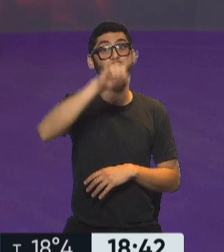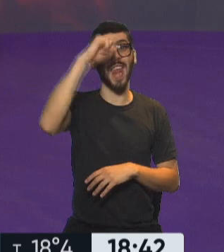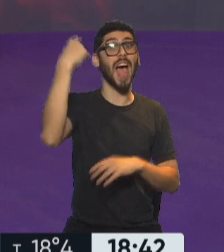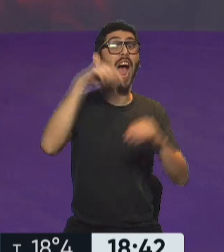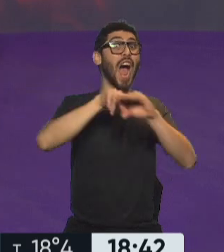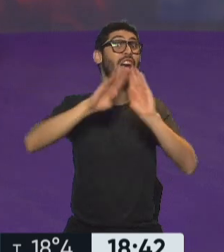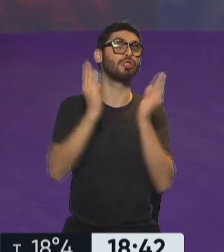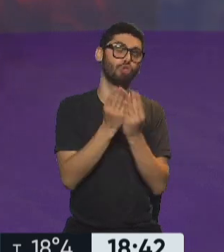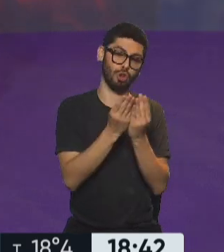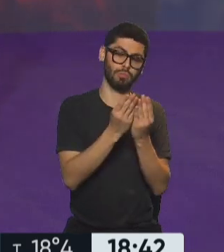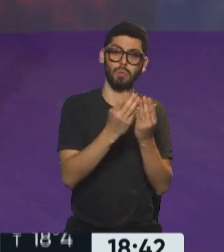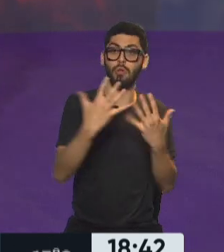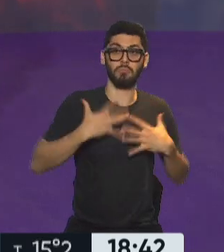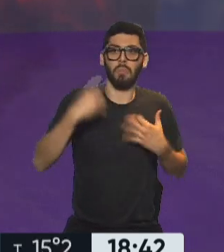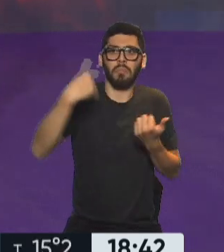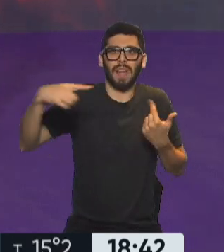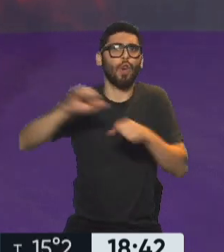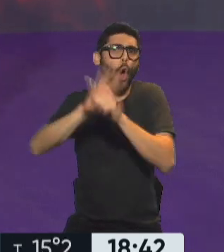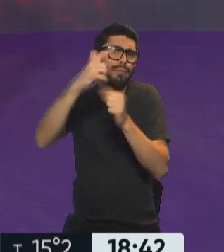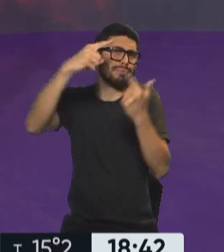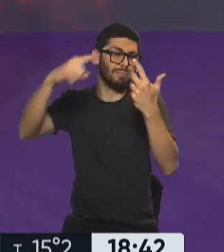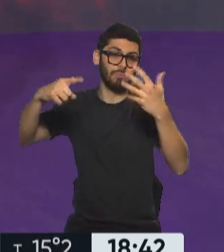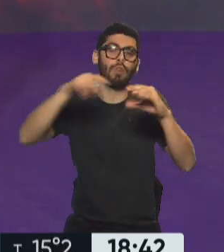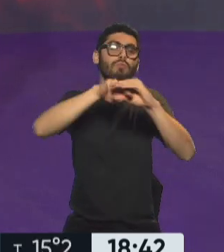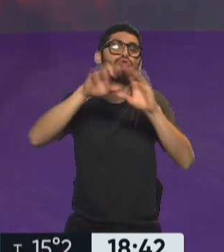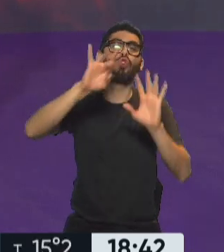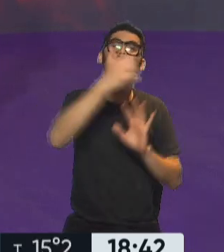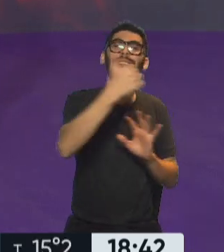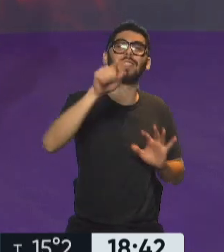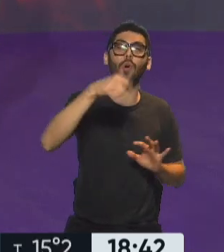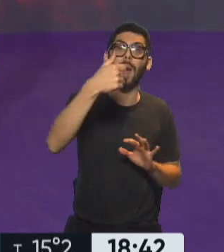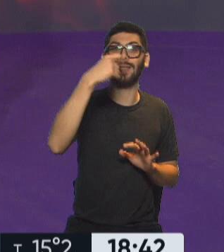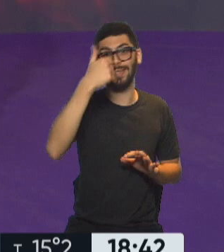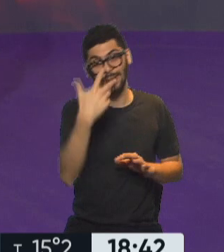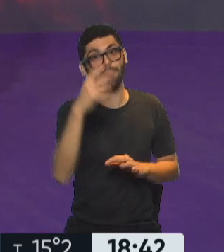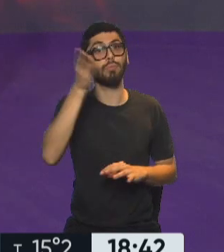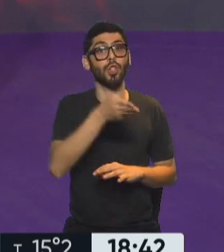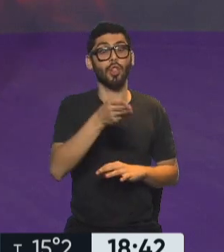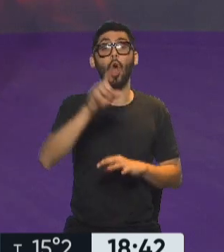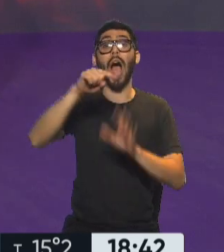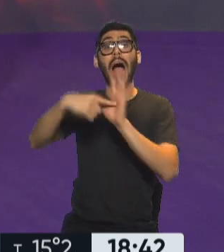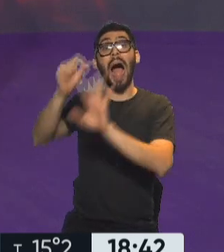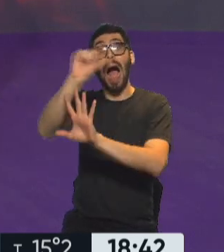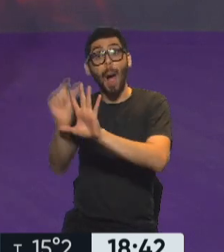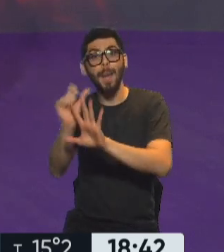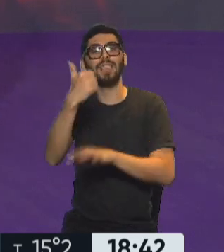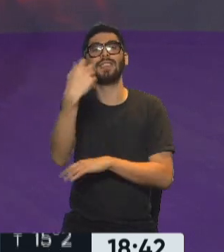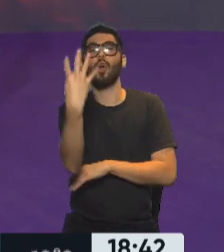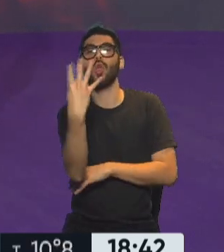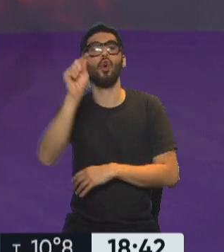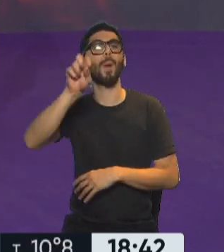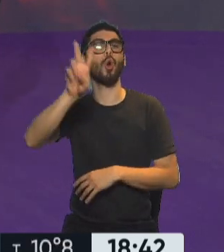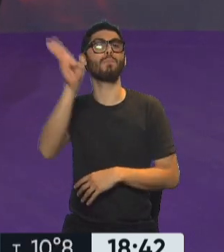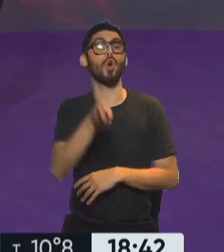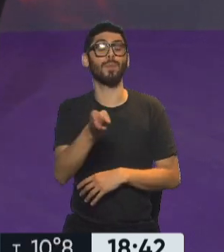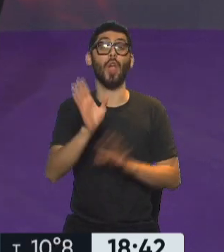a nivel nacional con todas las patologías y en el AMBA del 64,2%. Estos son los números, las cifras del COVID